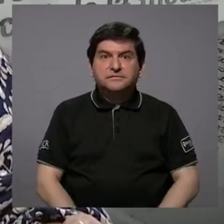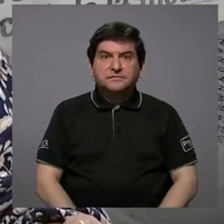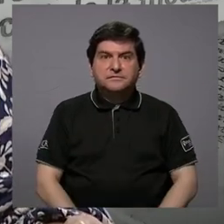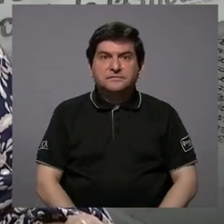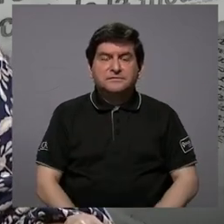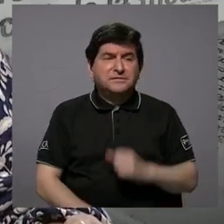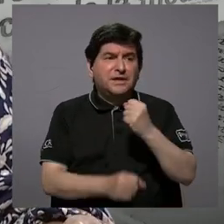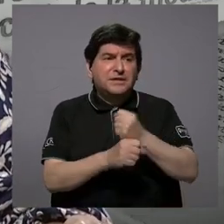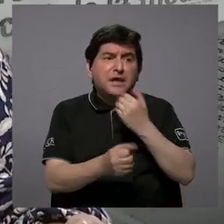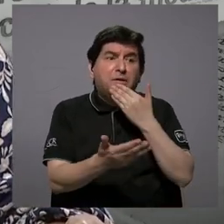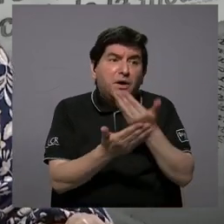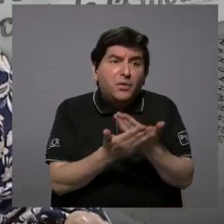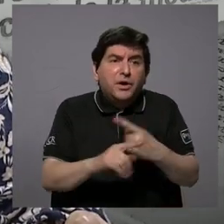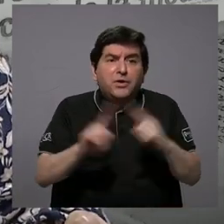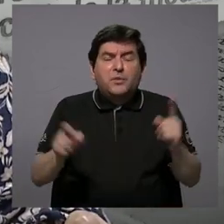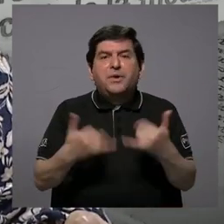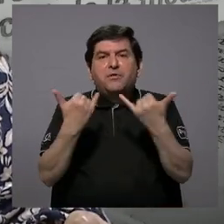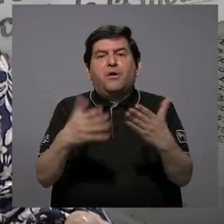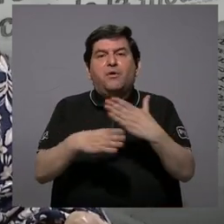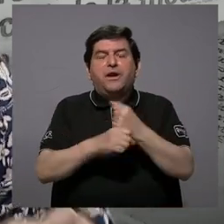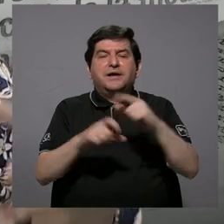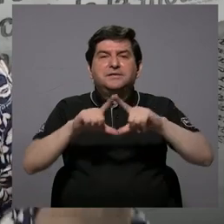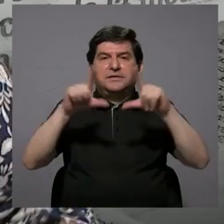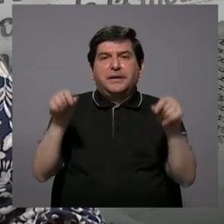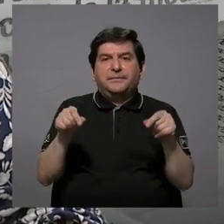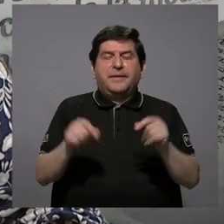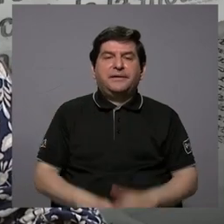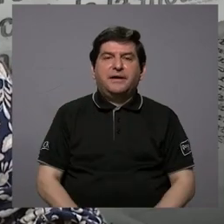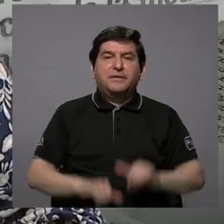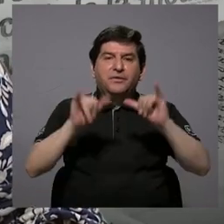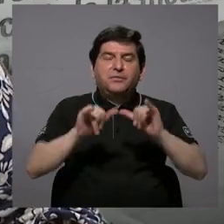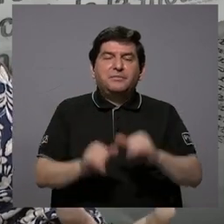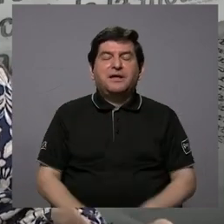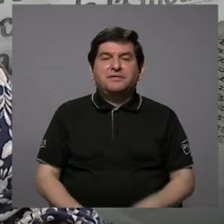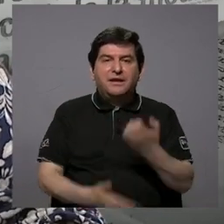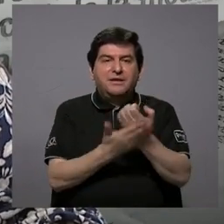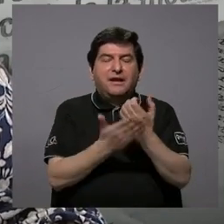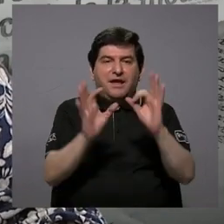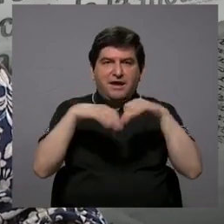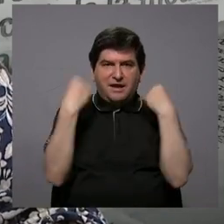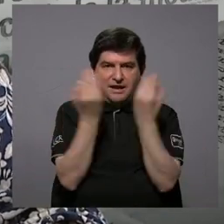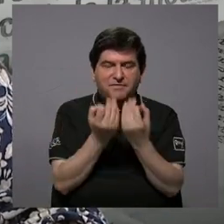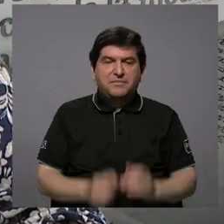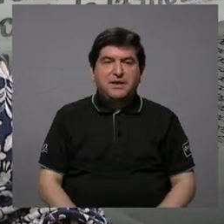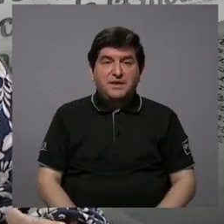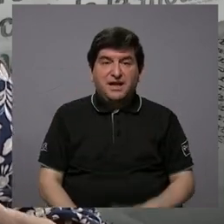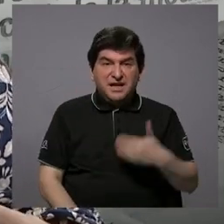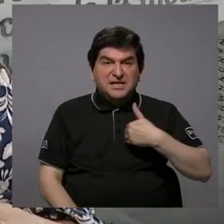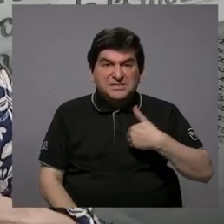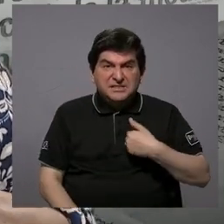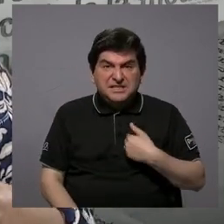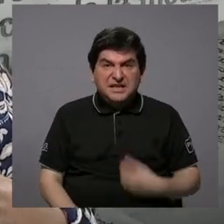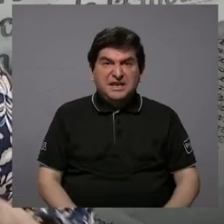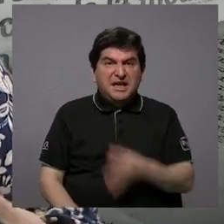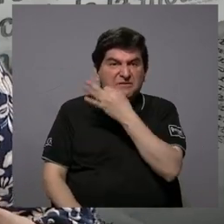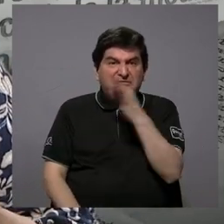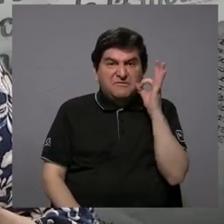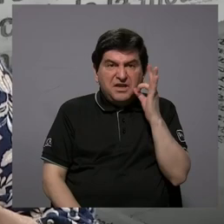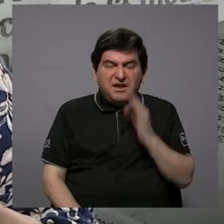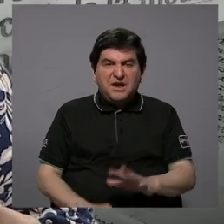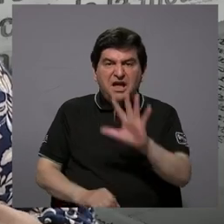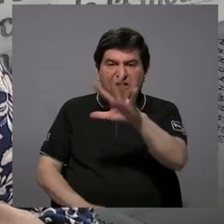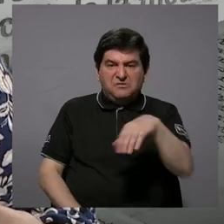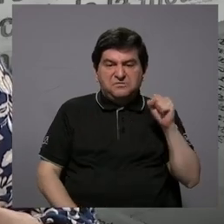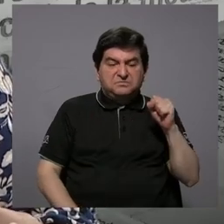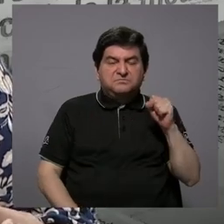con un trabajo noble, pero hacer empanadas para sostener a su familia. Les quitaron las fincas. O sea, hubo un montón